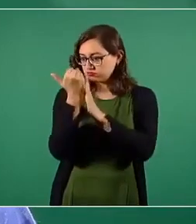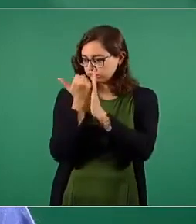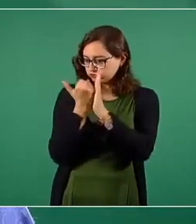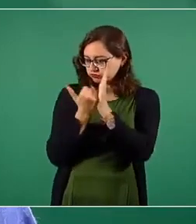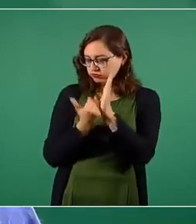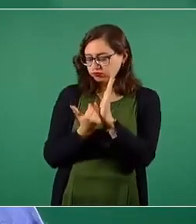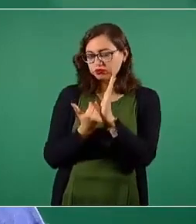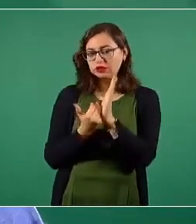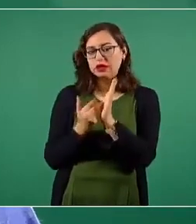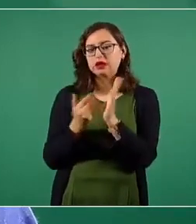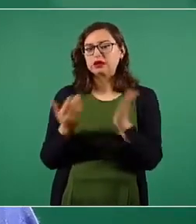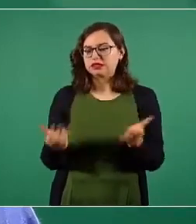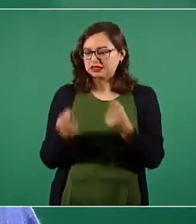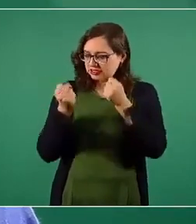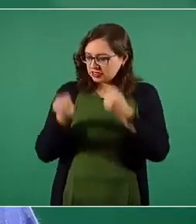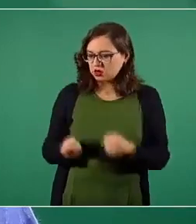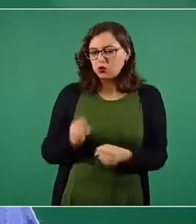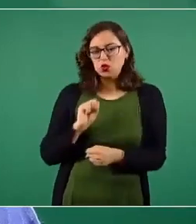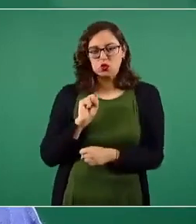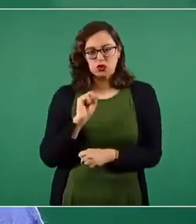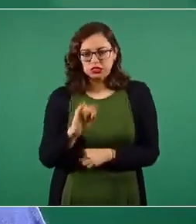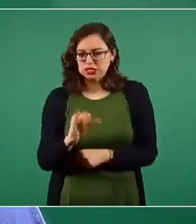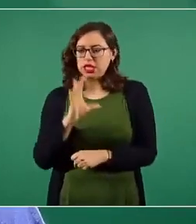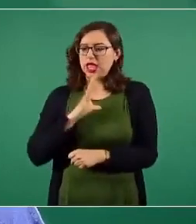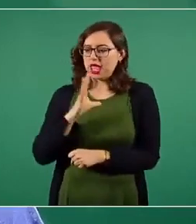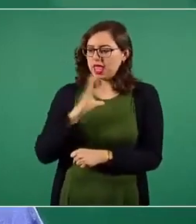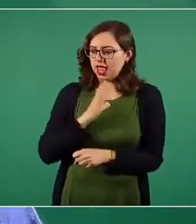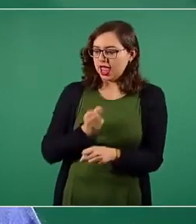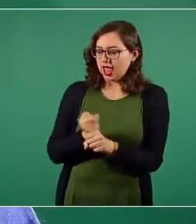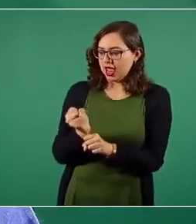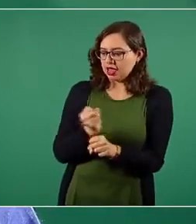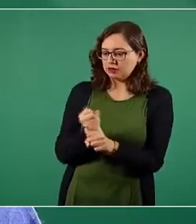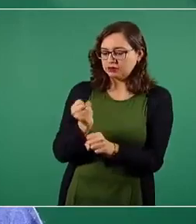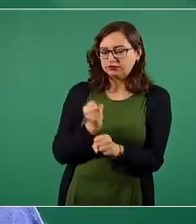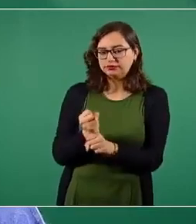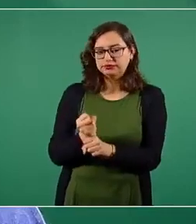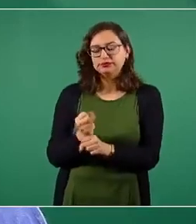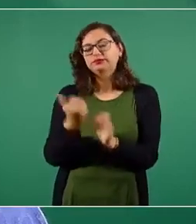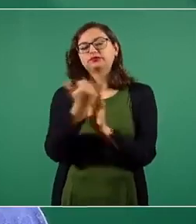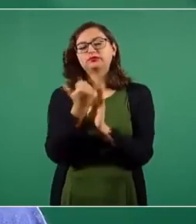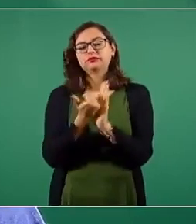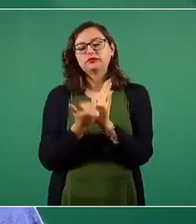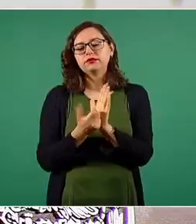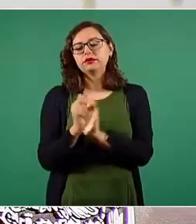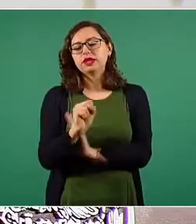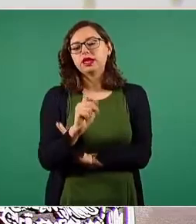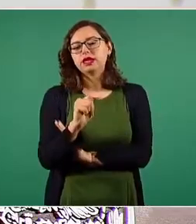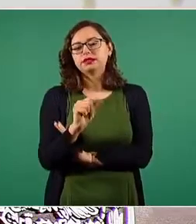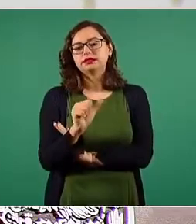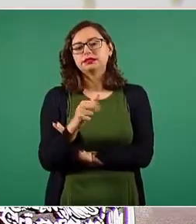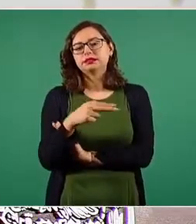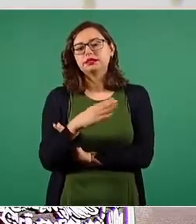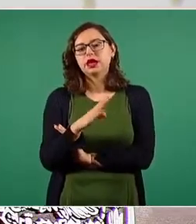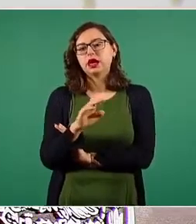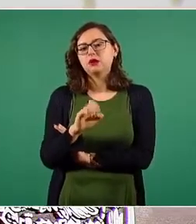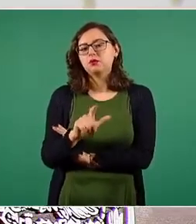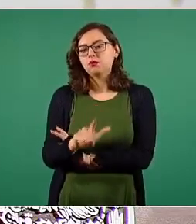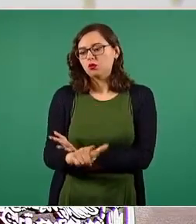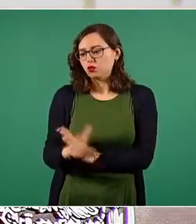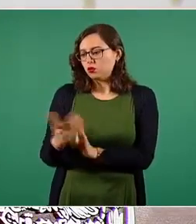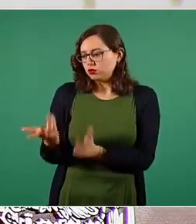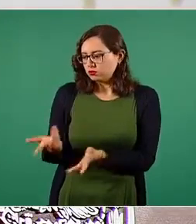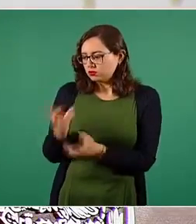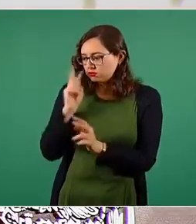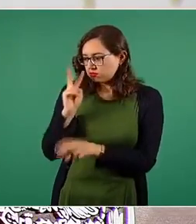que es muy seguro cuando se le aplica el protocolo de Estambul alguna persona que alega tortura,